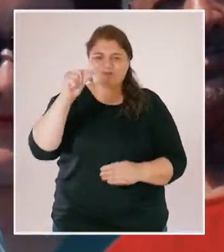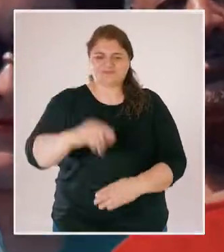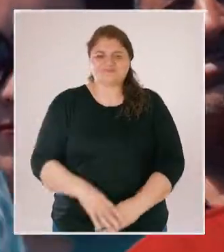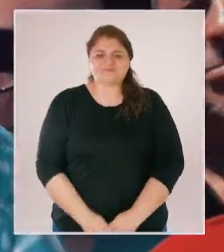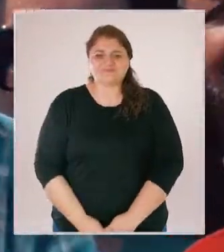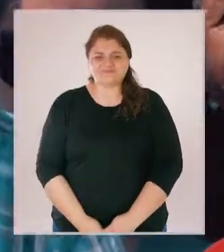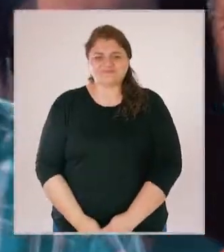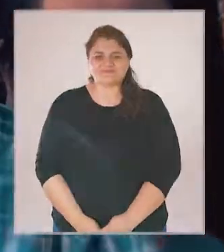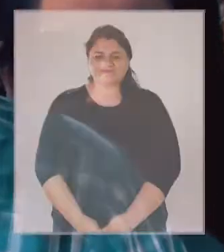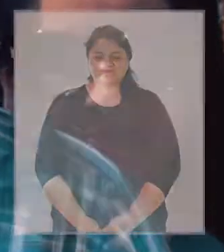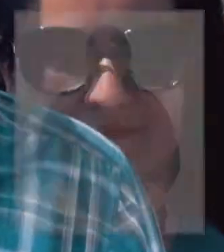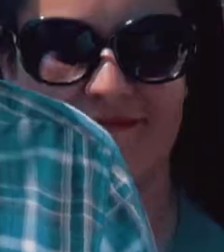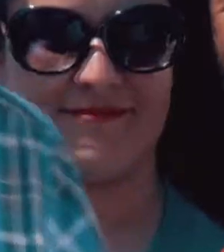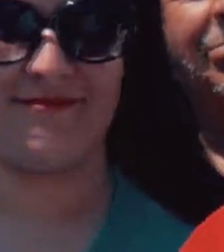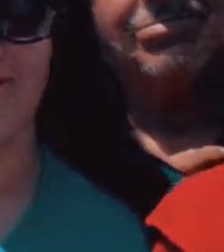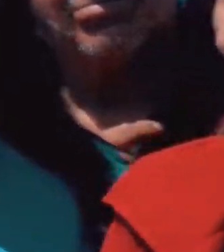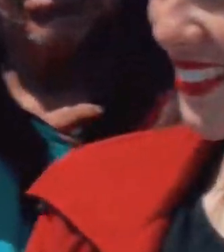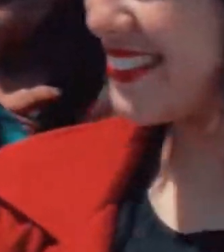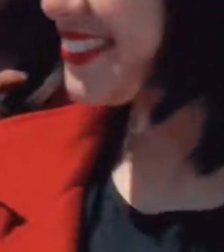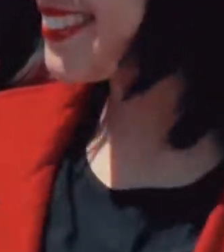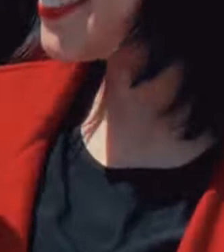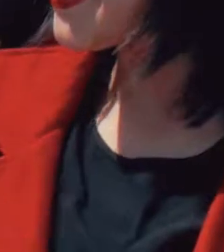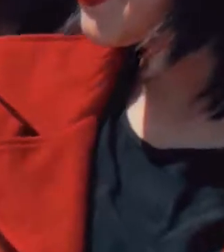Todas y todos votamos Carol Cariola.